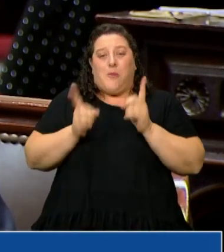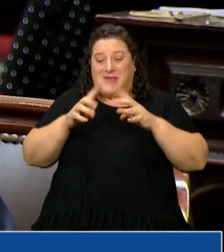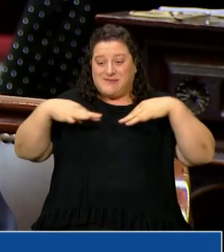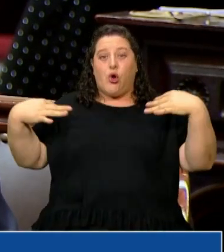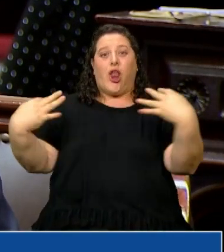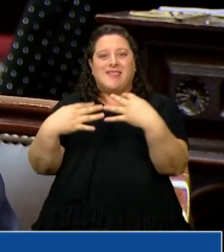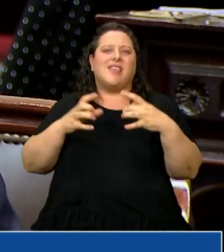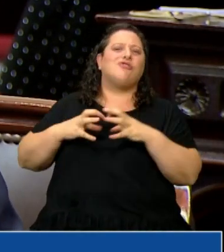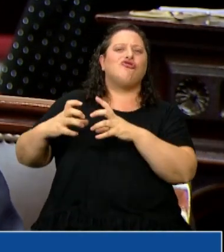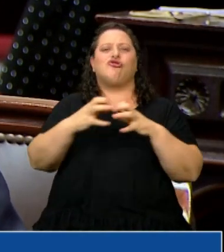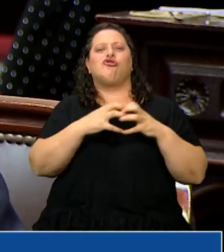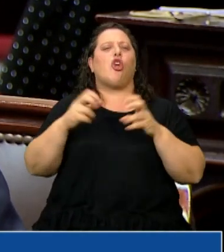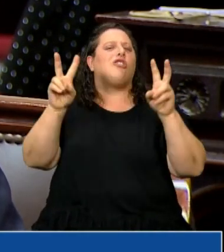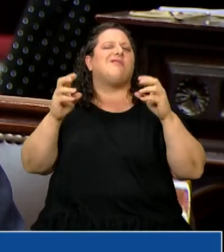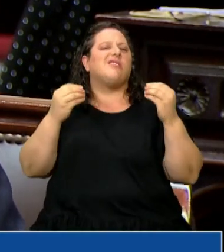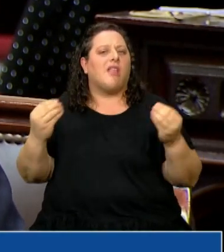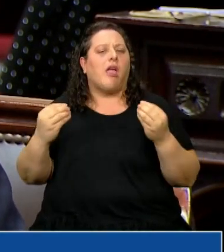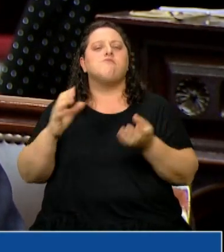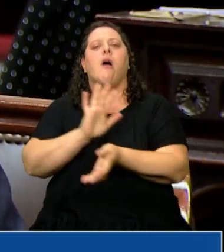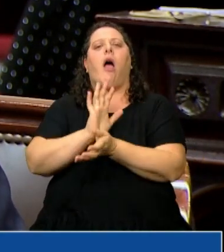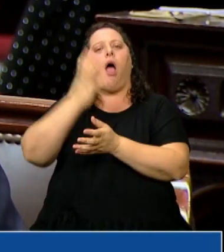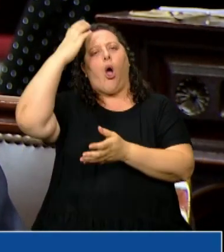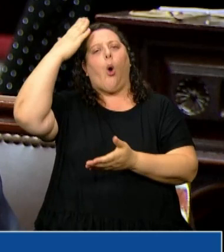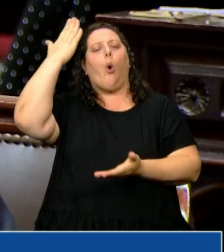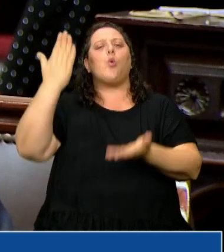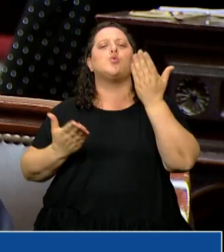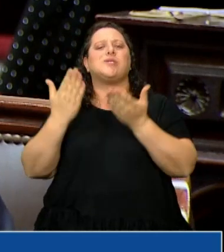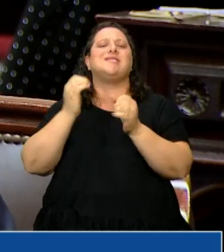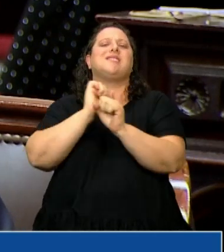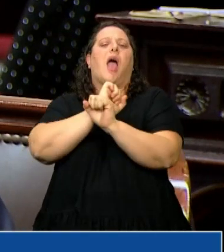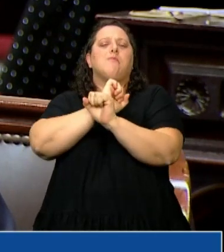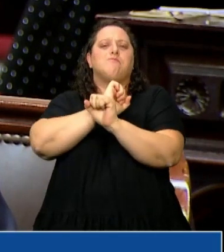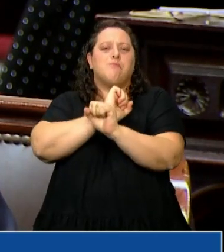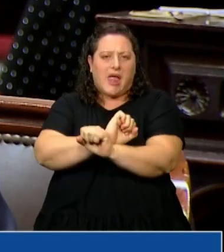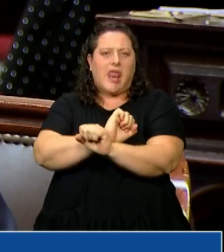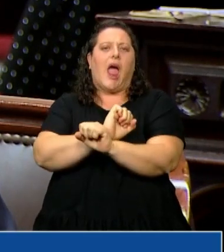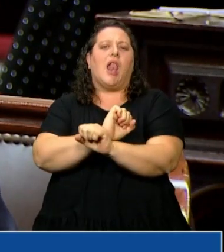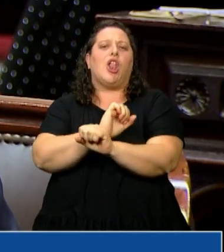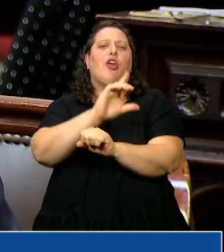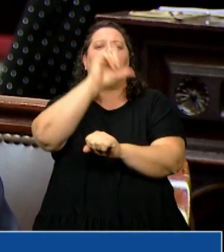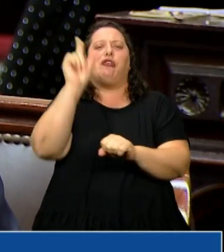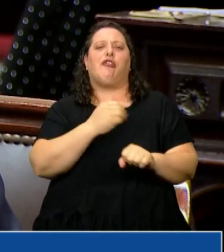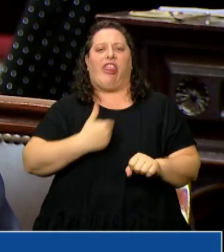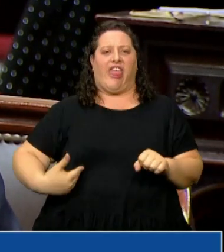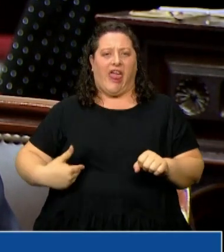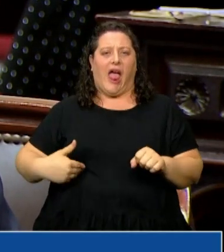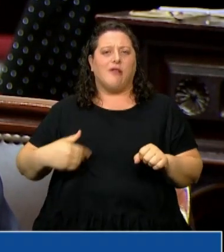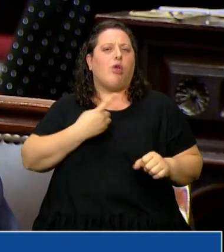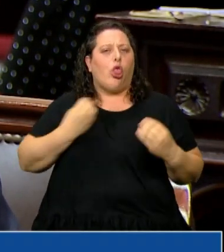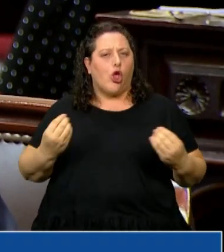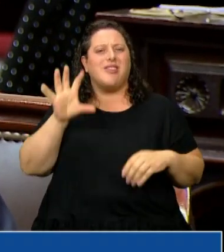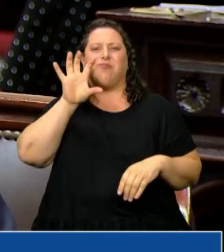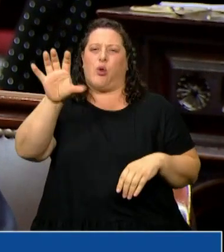el fortalecimiento de la justicia penal federal en la provincia de Santa Fe por